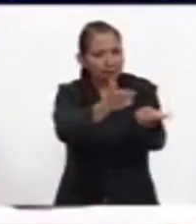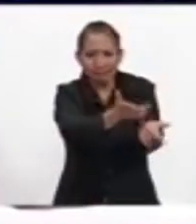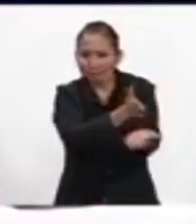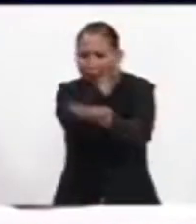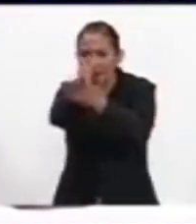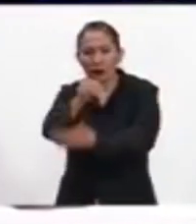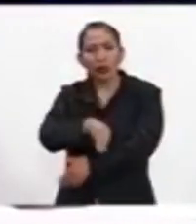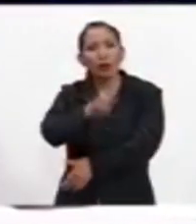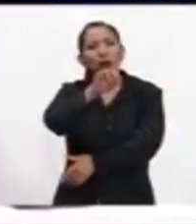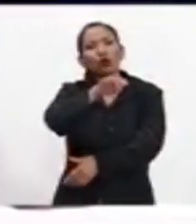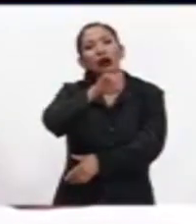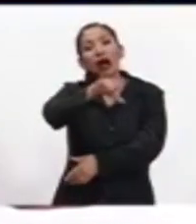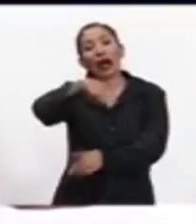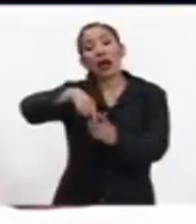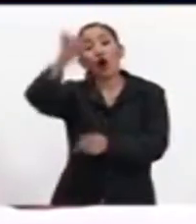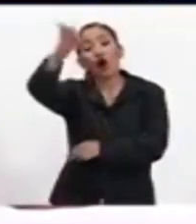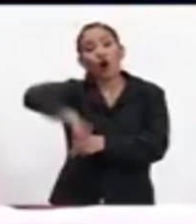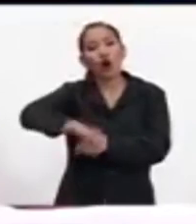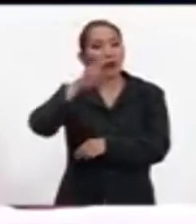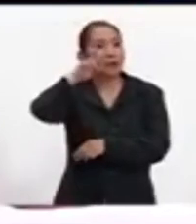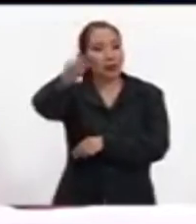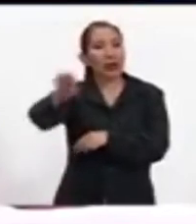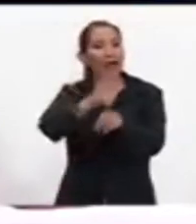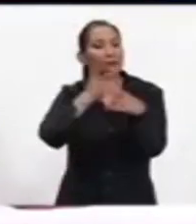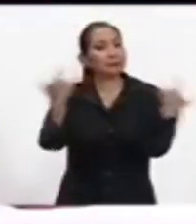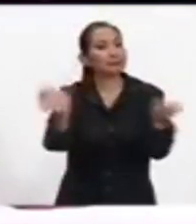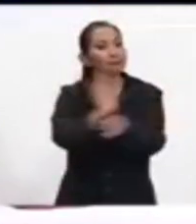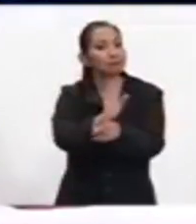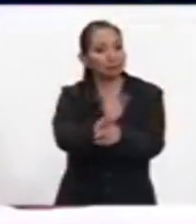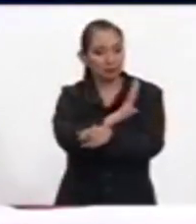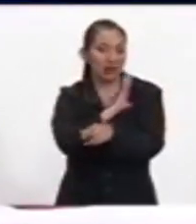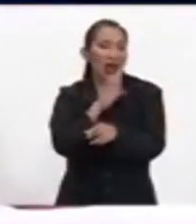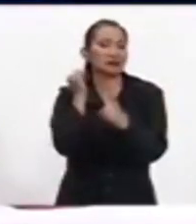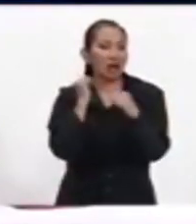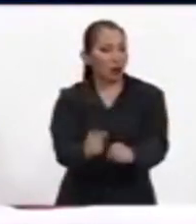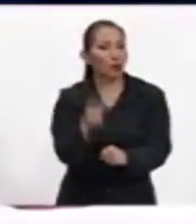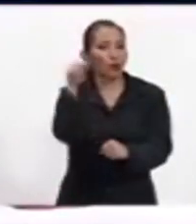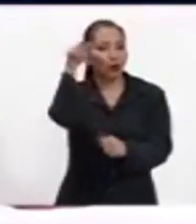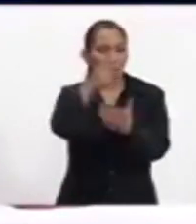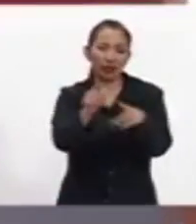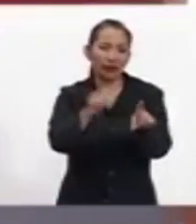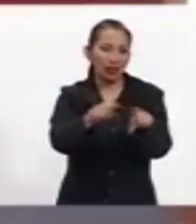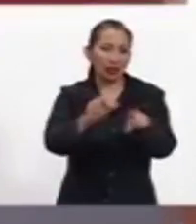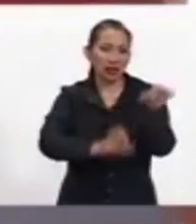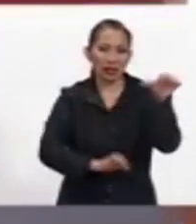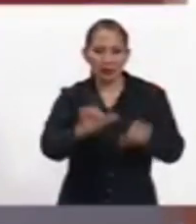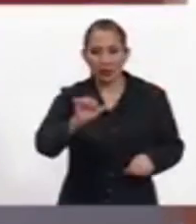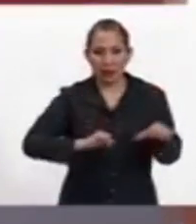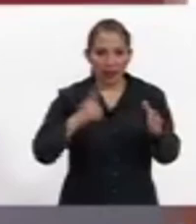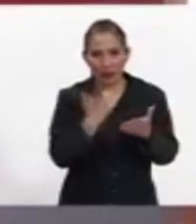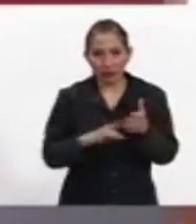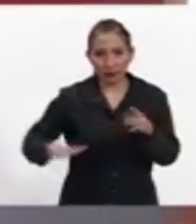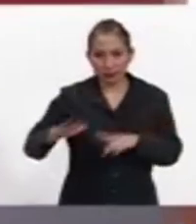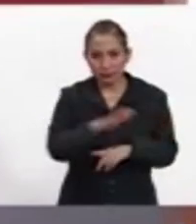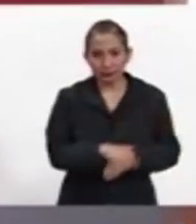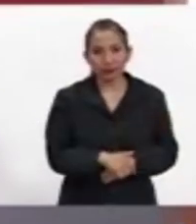al MUNAL para asistir a partir de hoy a ver estos documentales. Y habrá sin duda, Alejandro, varios acontecimientos alrededor